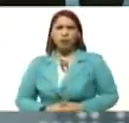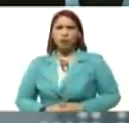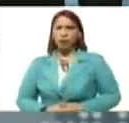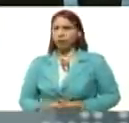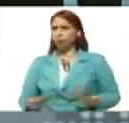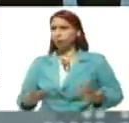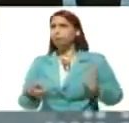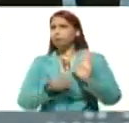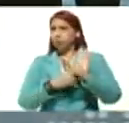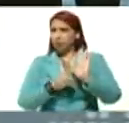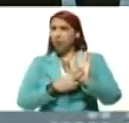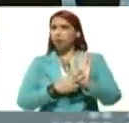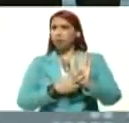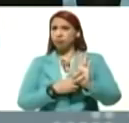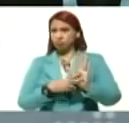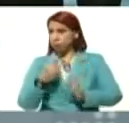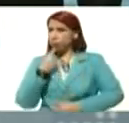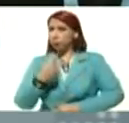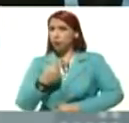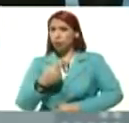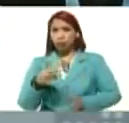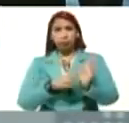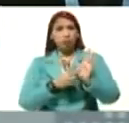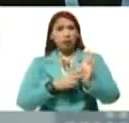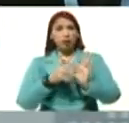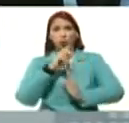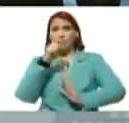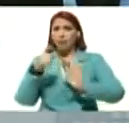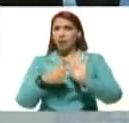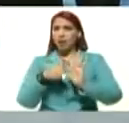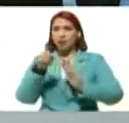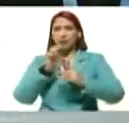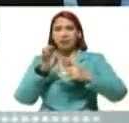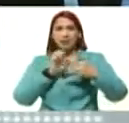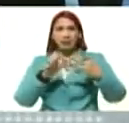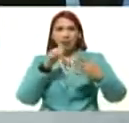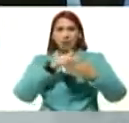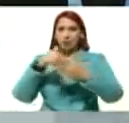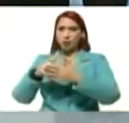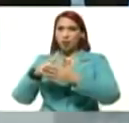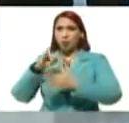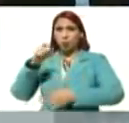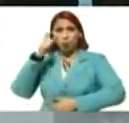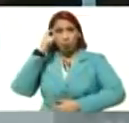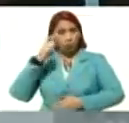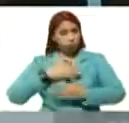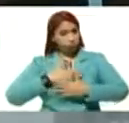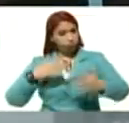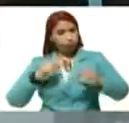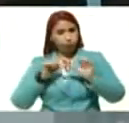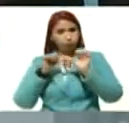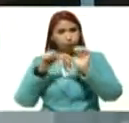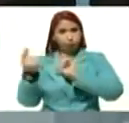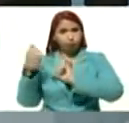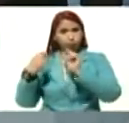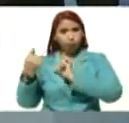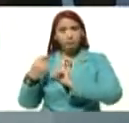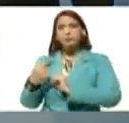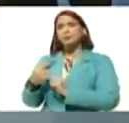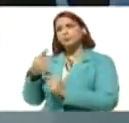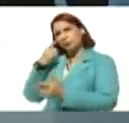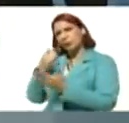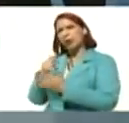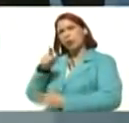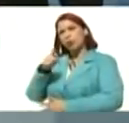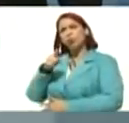esa es la verdad, ir con la verdad completa, esa es la estrategia electoral, Julio, estoy a la orden, continúa. Fíjese, usted